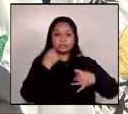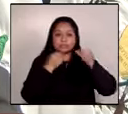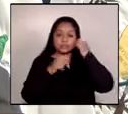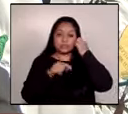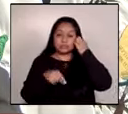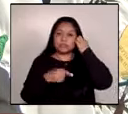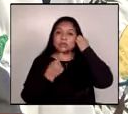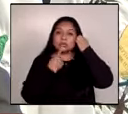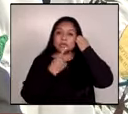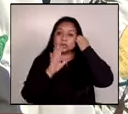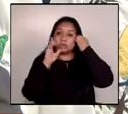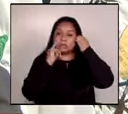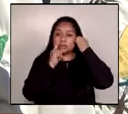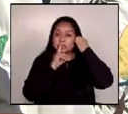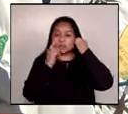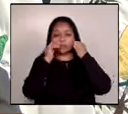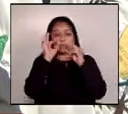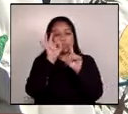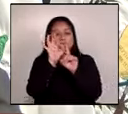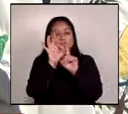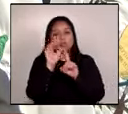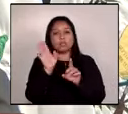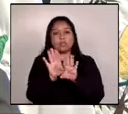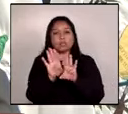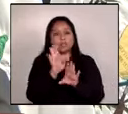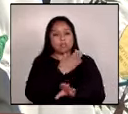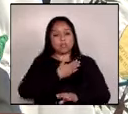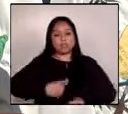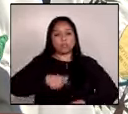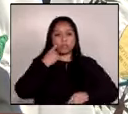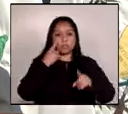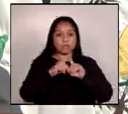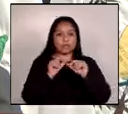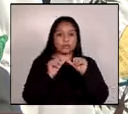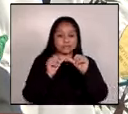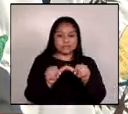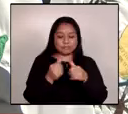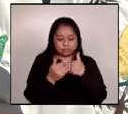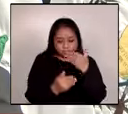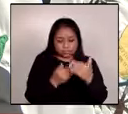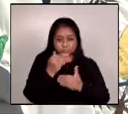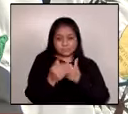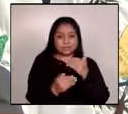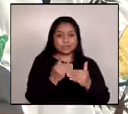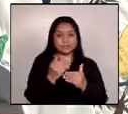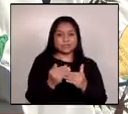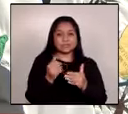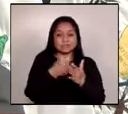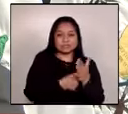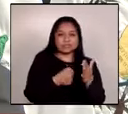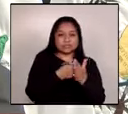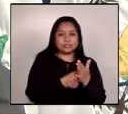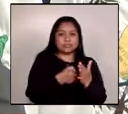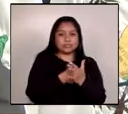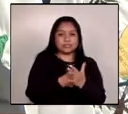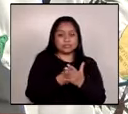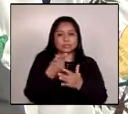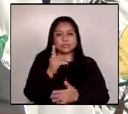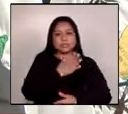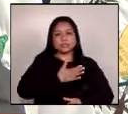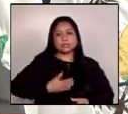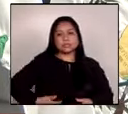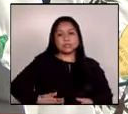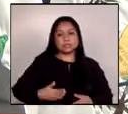de nuestros propósitos como gobierno y damos un nuevo paso adelante en la lucha de Guatemala